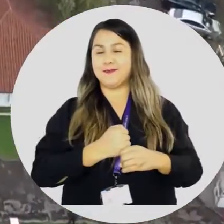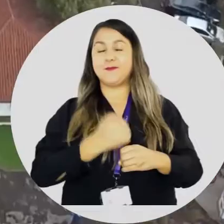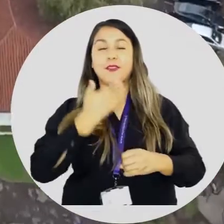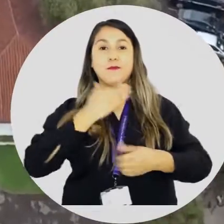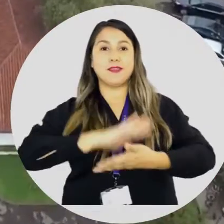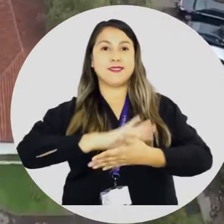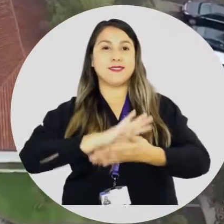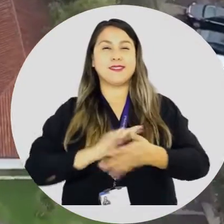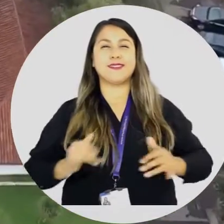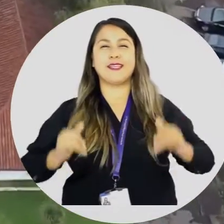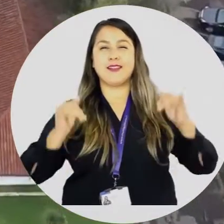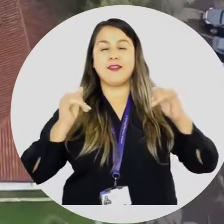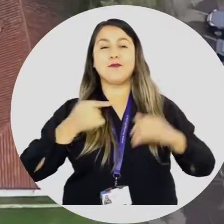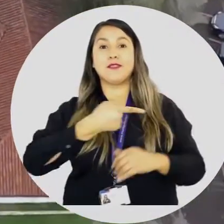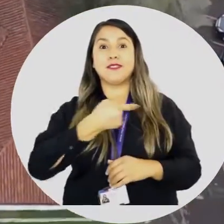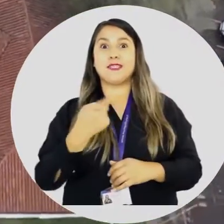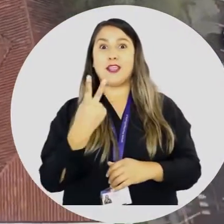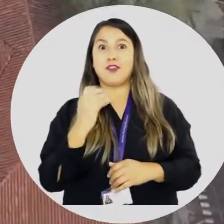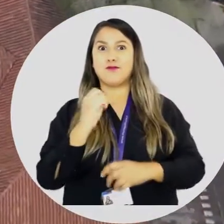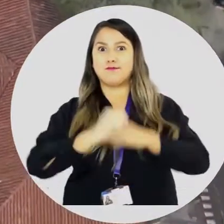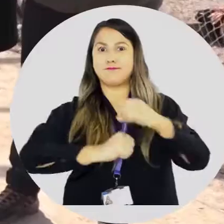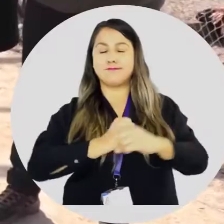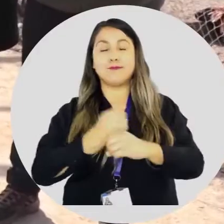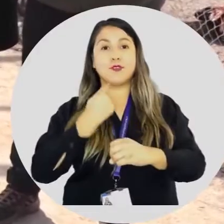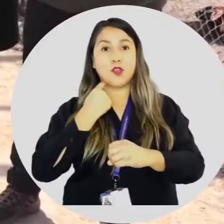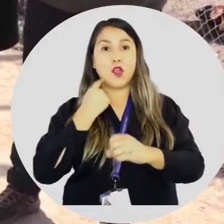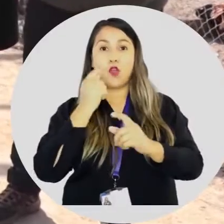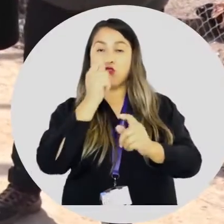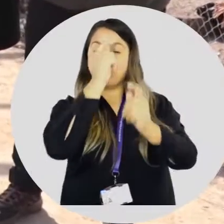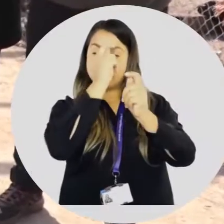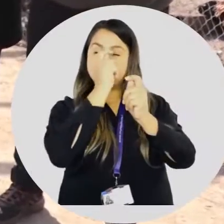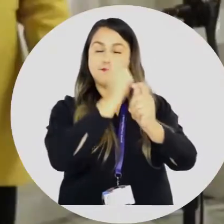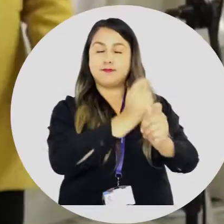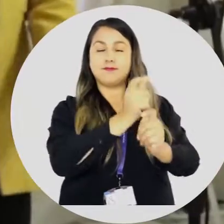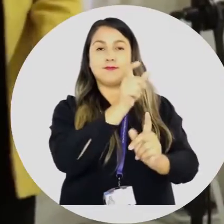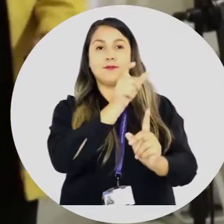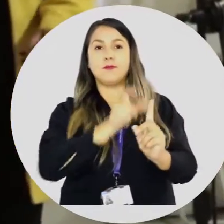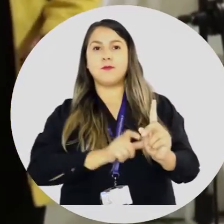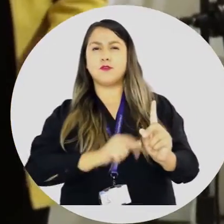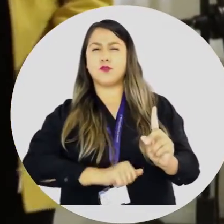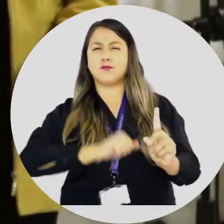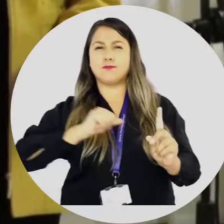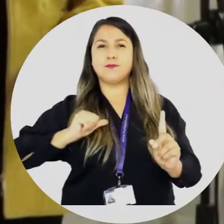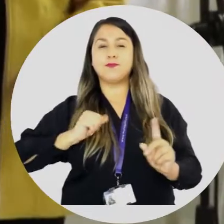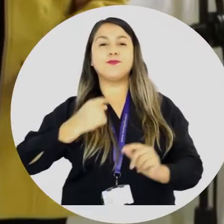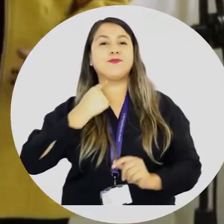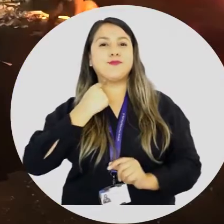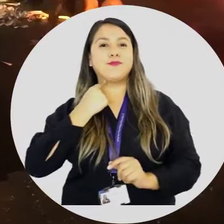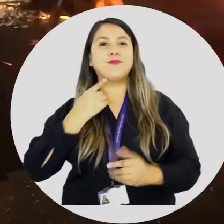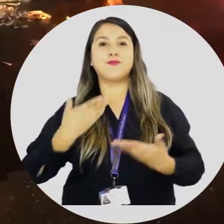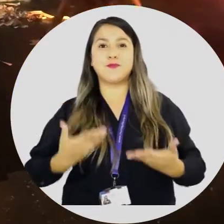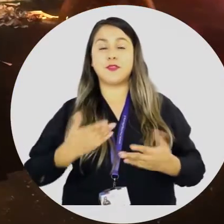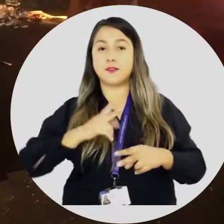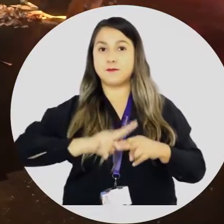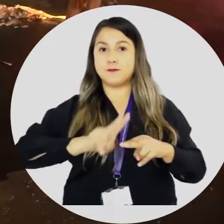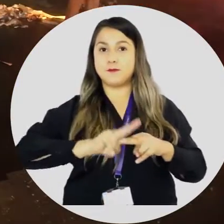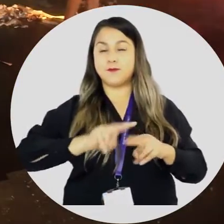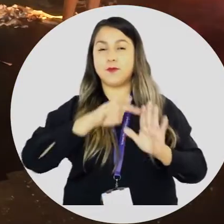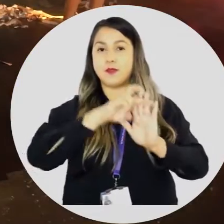Celebramos los 120 años de Quilicura, homenajeando a personas destacadas como orgullos quilicuranos.